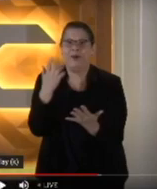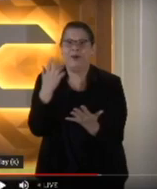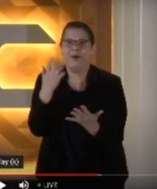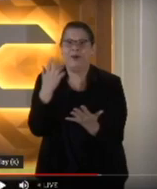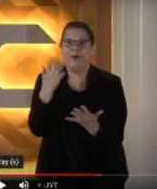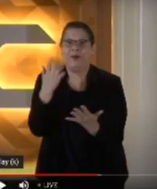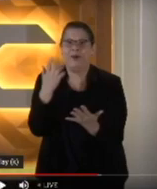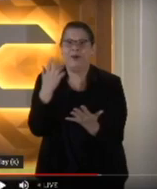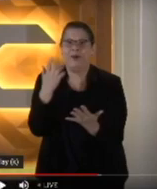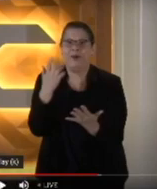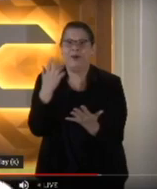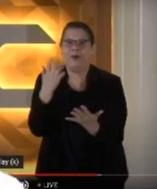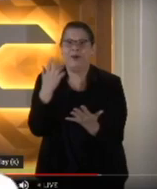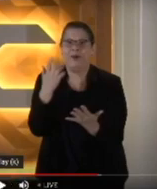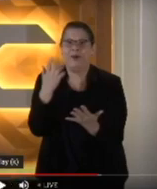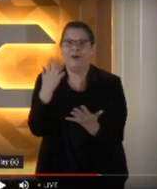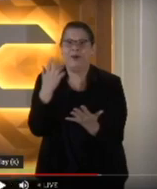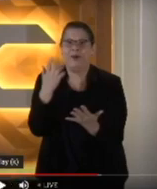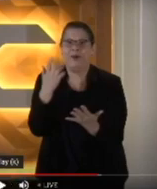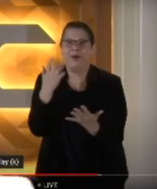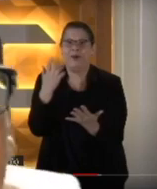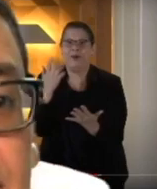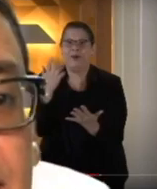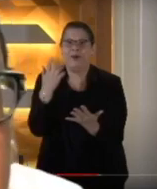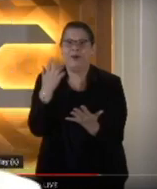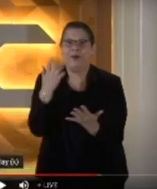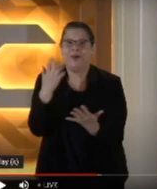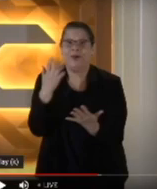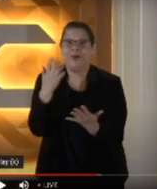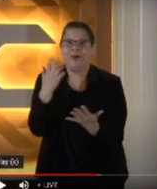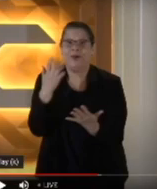hacer un retiro espiritual que no sea en grupo? Esos son los que bregan.